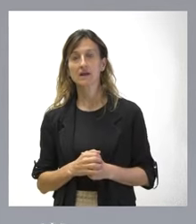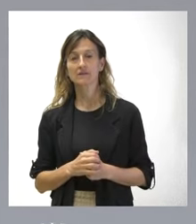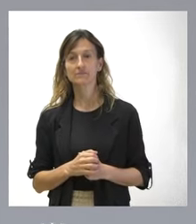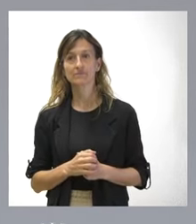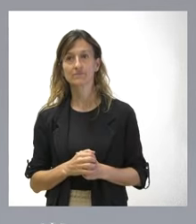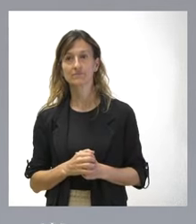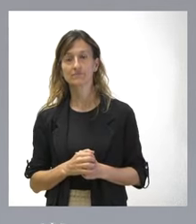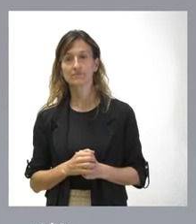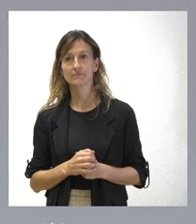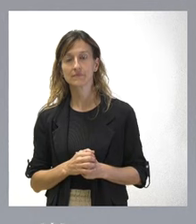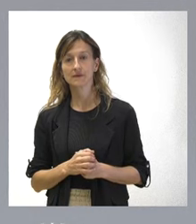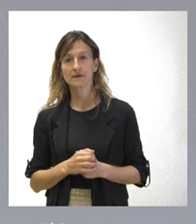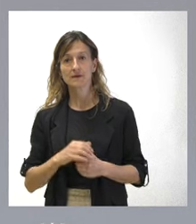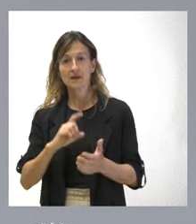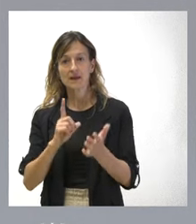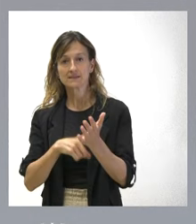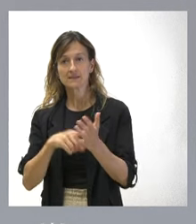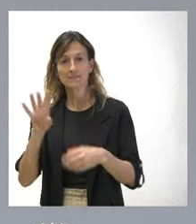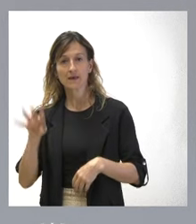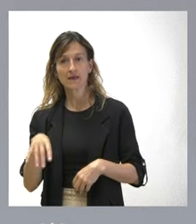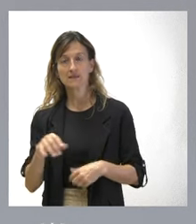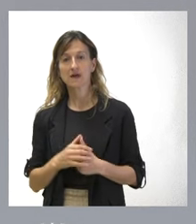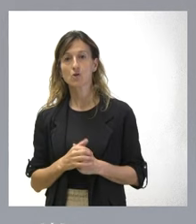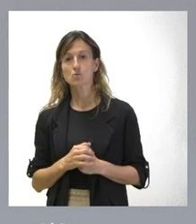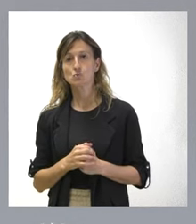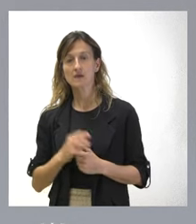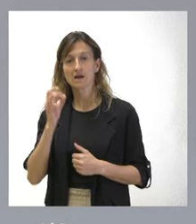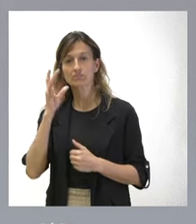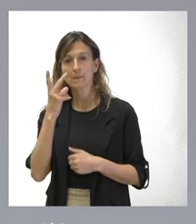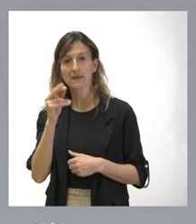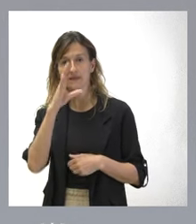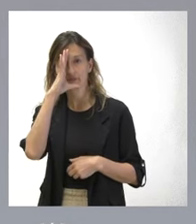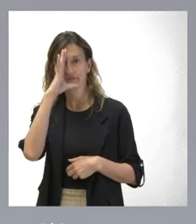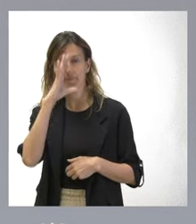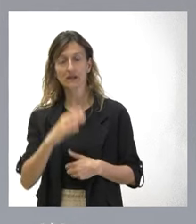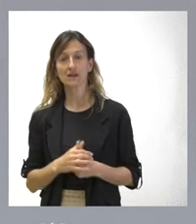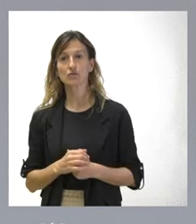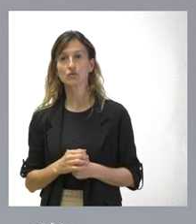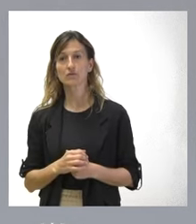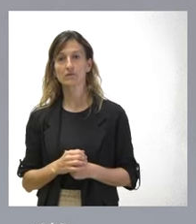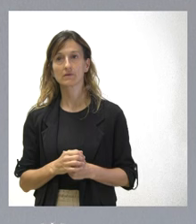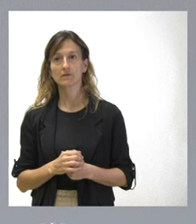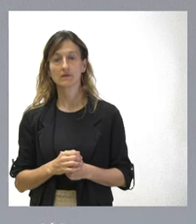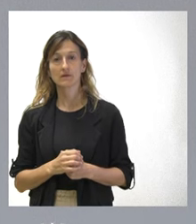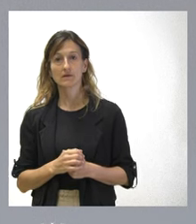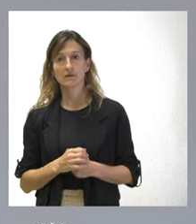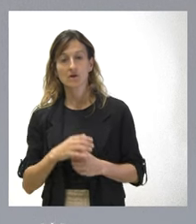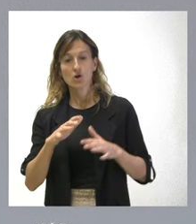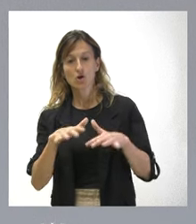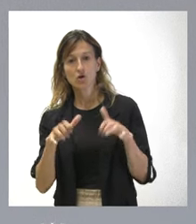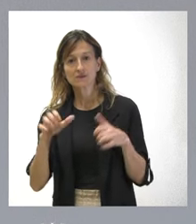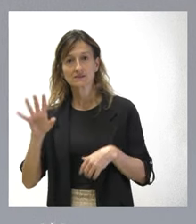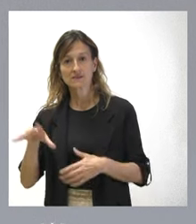iniciativa popular legislativa en Cataluña, concretamente el 20 de febrero, que fue admitida por las Cortes